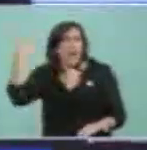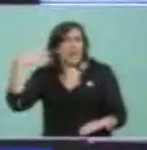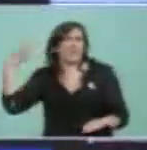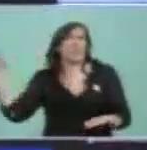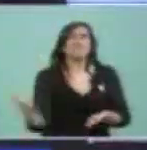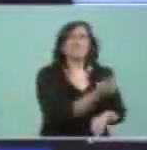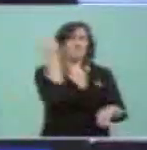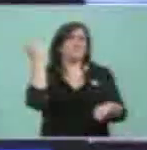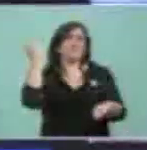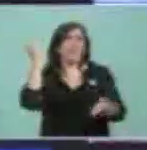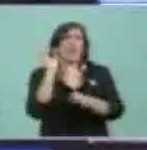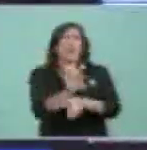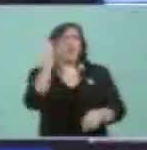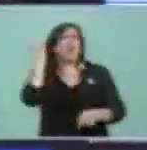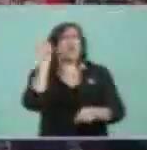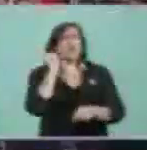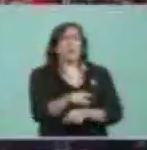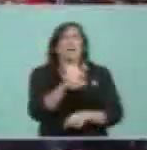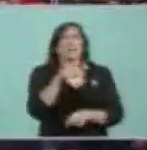Esa patria